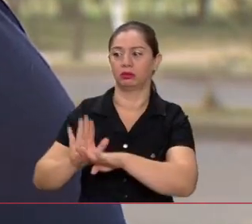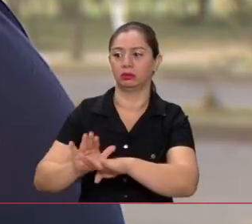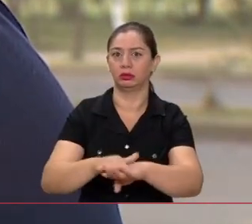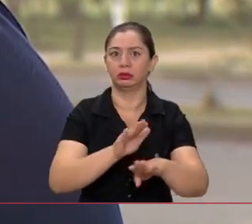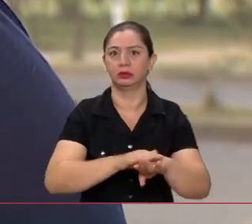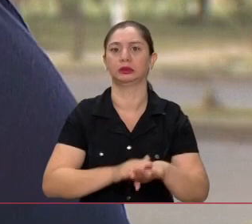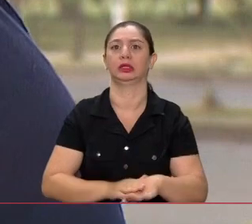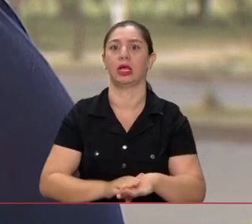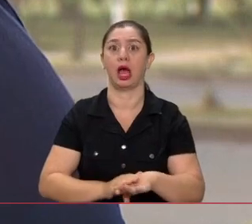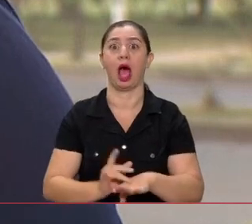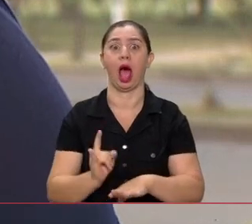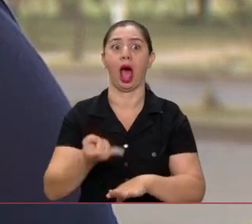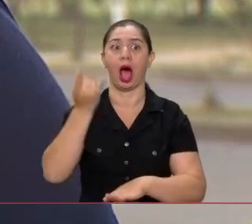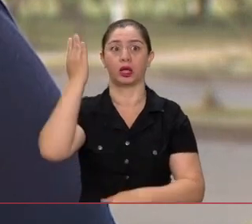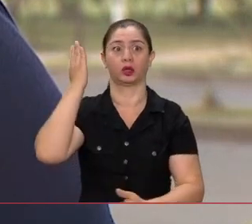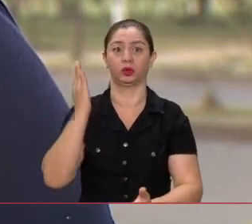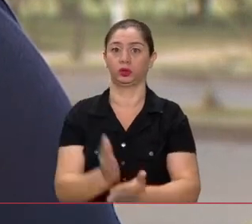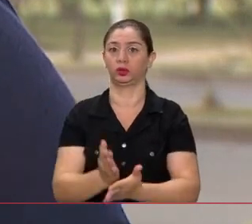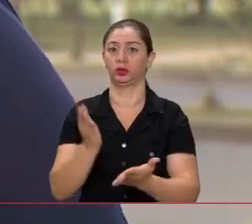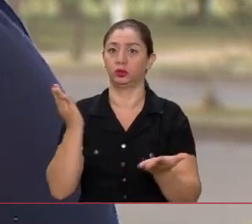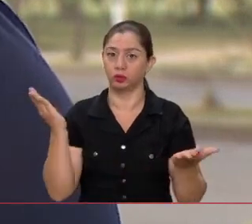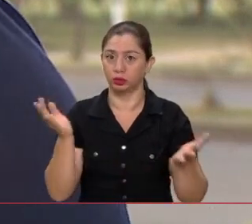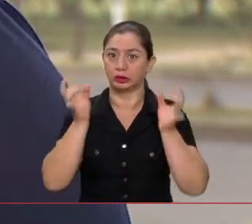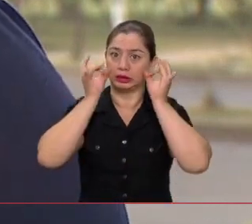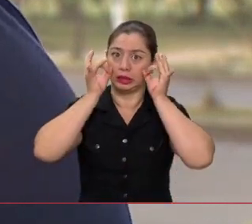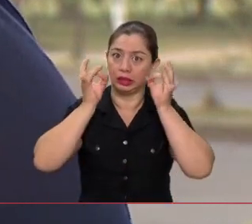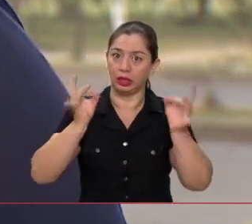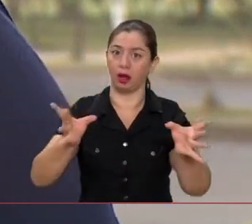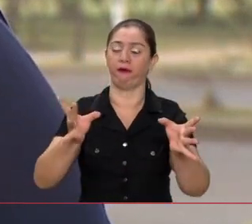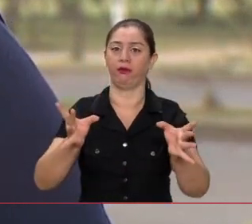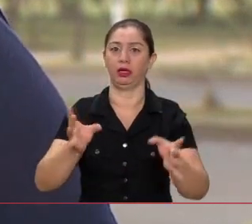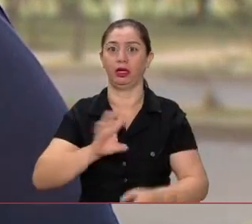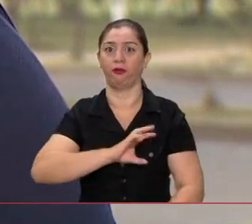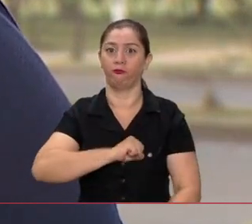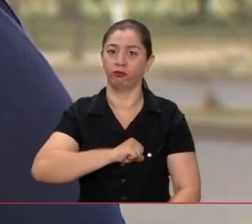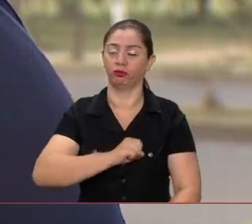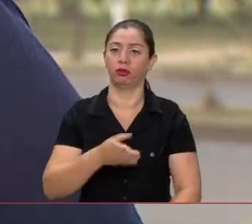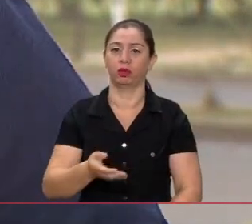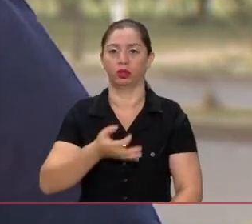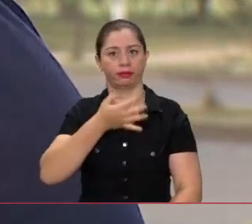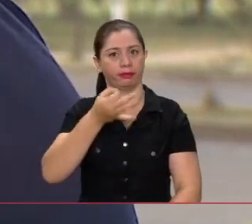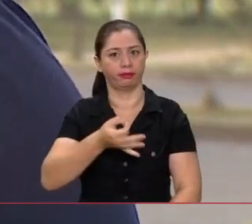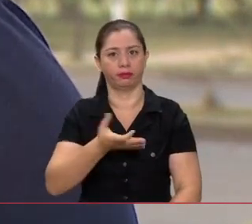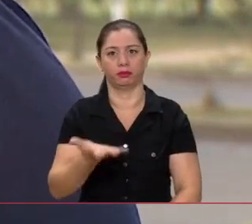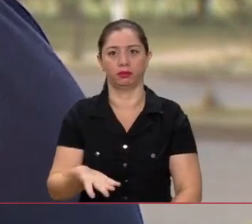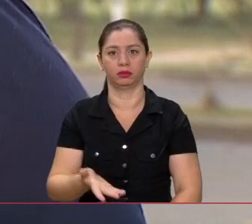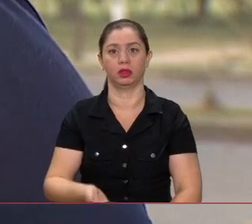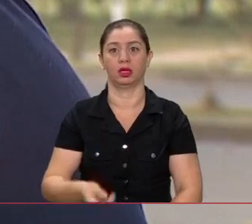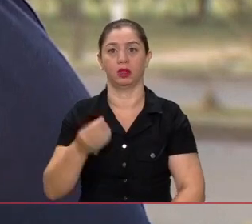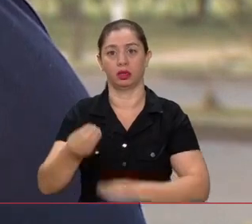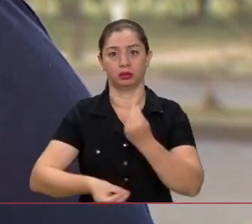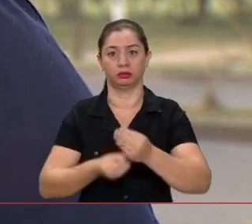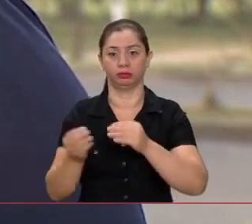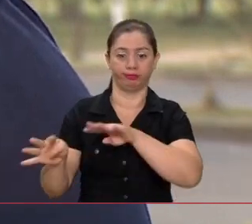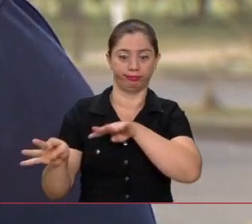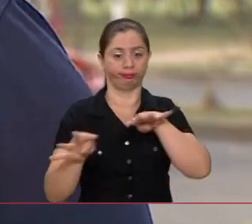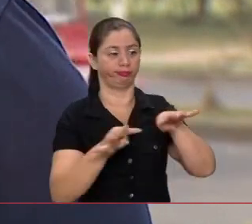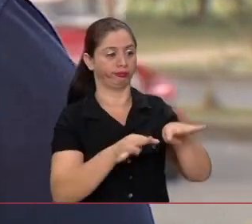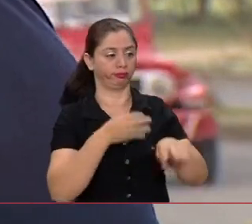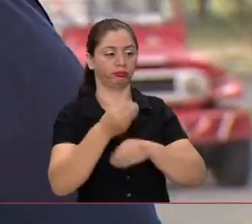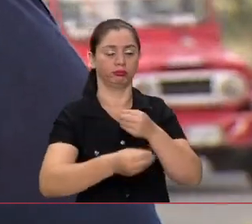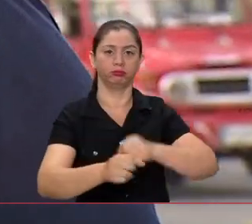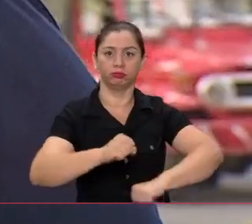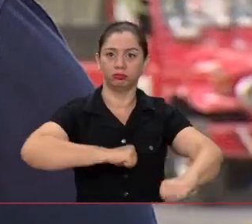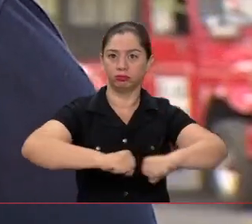de que puede pasar un suceso terrible, que podamos lamentar si verdaderamente no nos volcamos a atender acciones